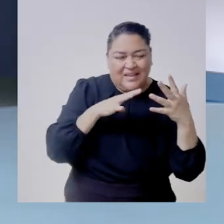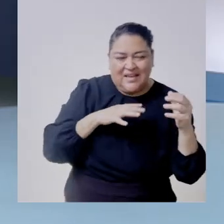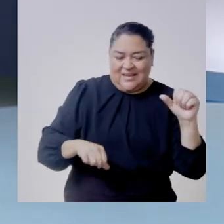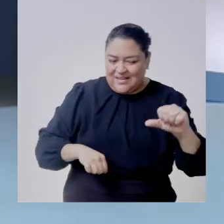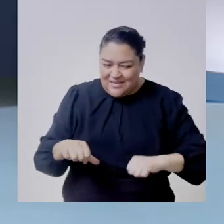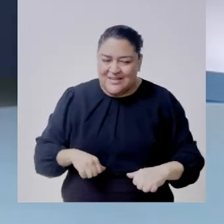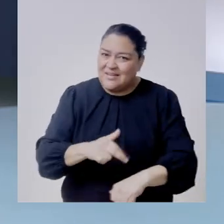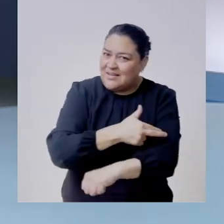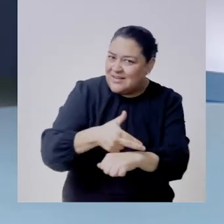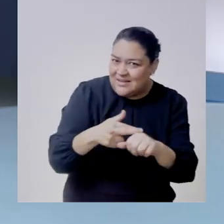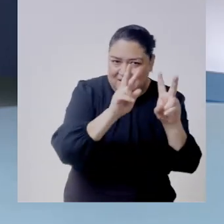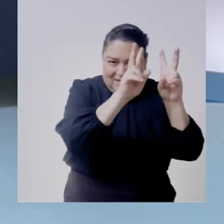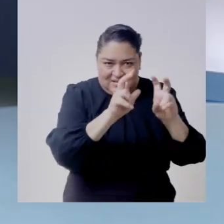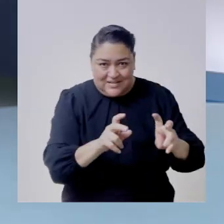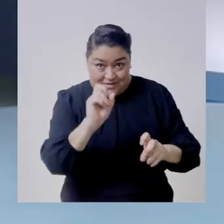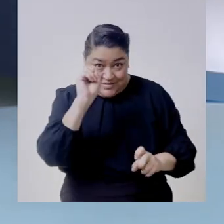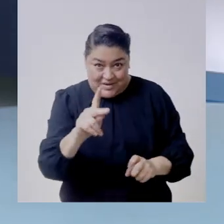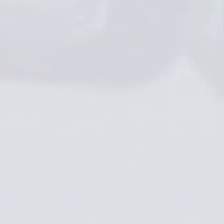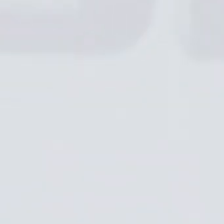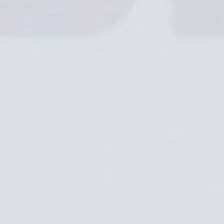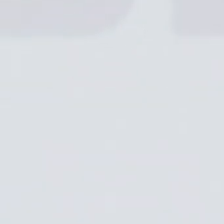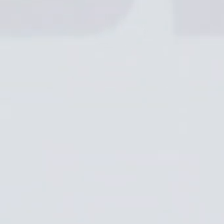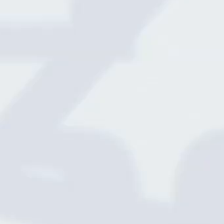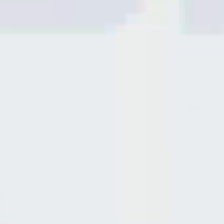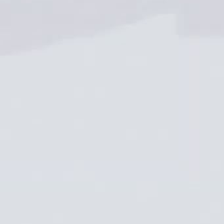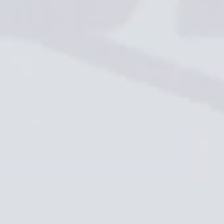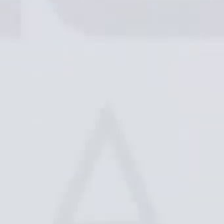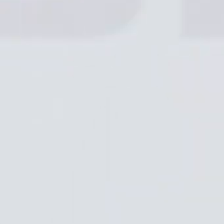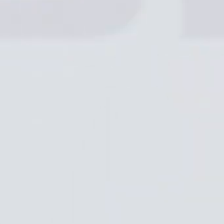ofertas académicas pausa regresamos